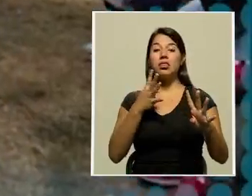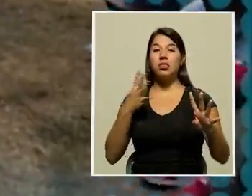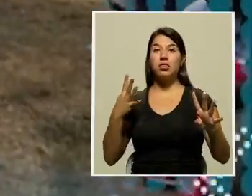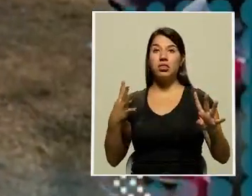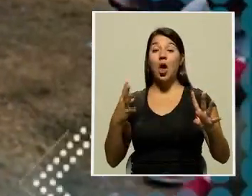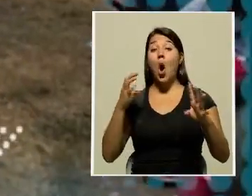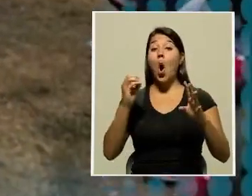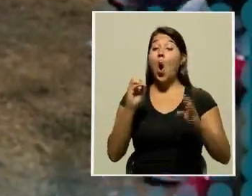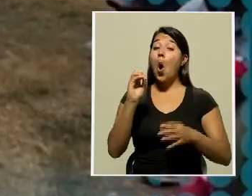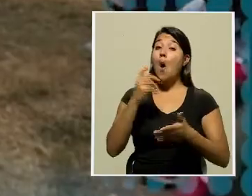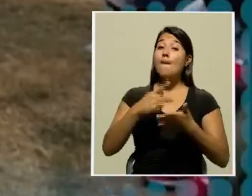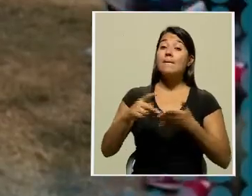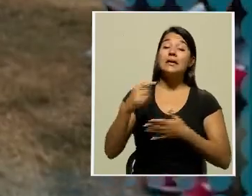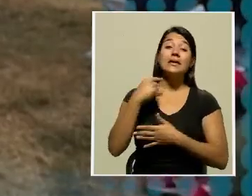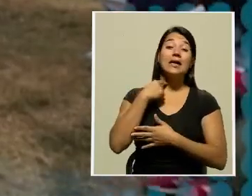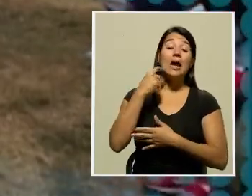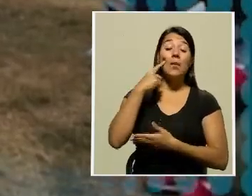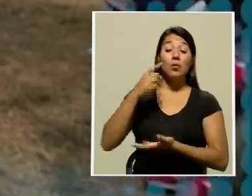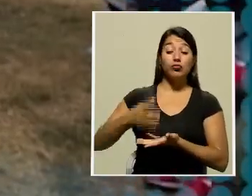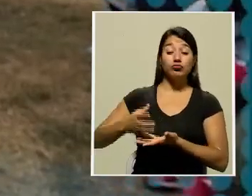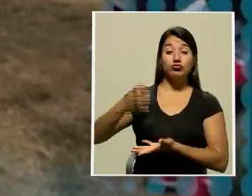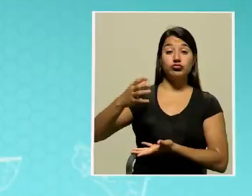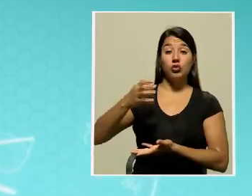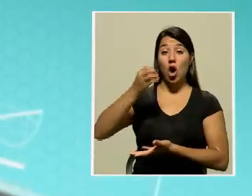altos precios por un tanque de oxígeno.